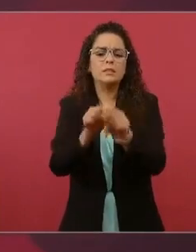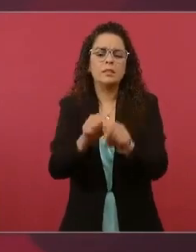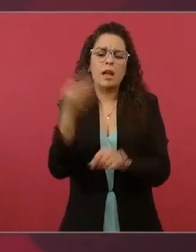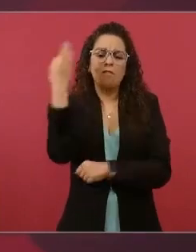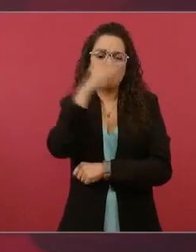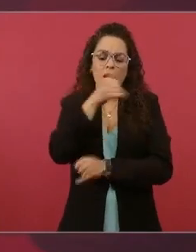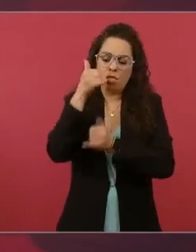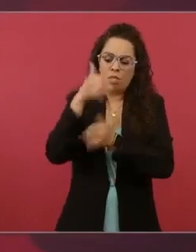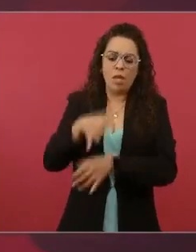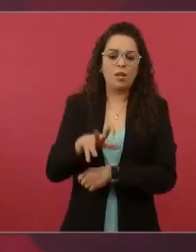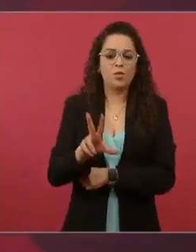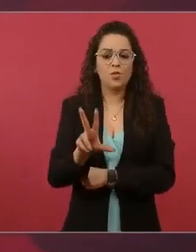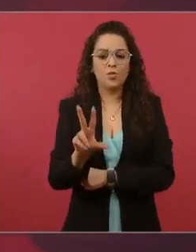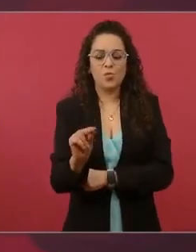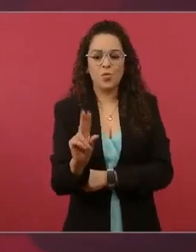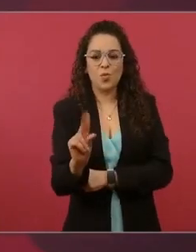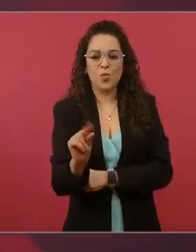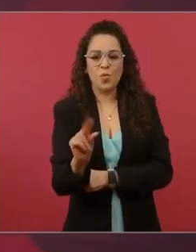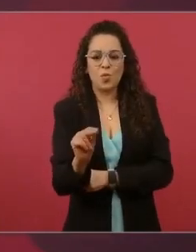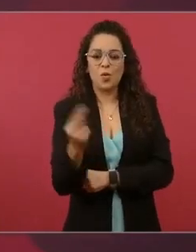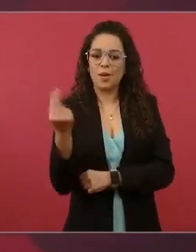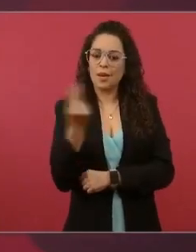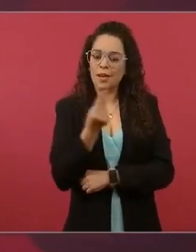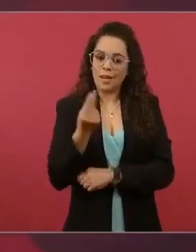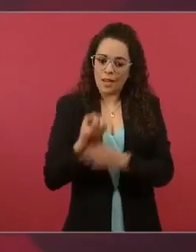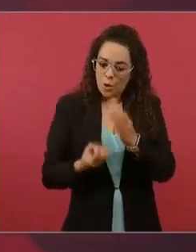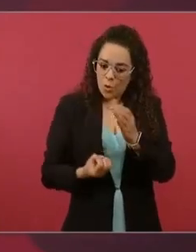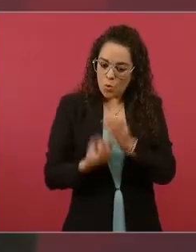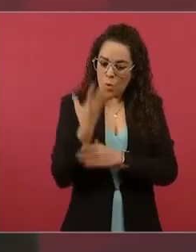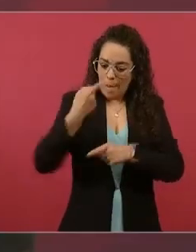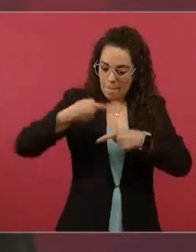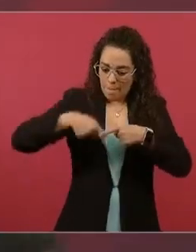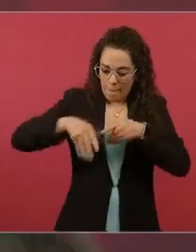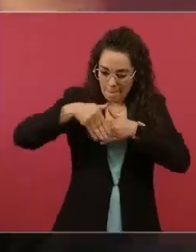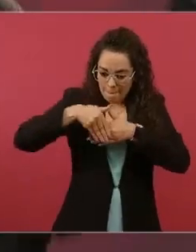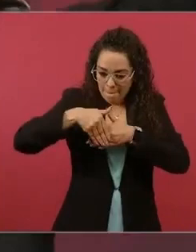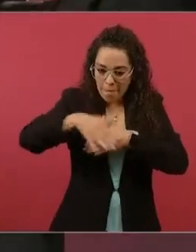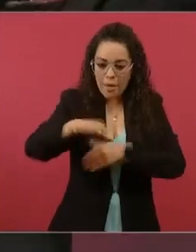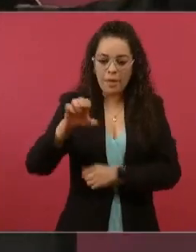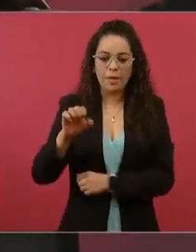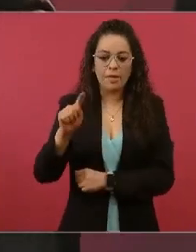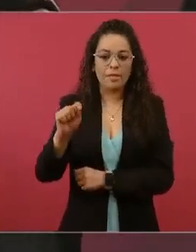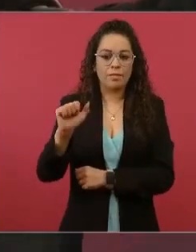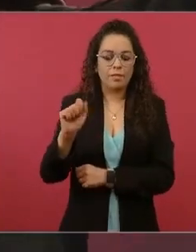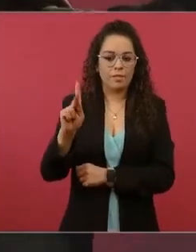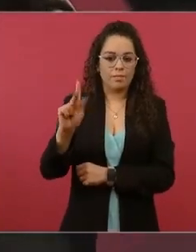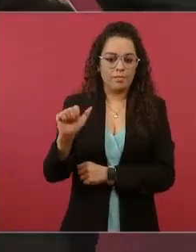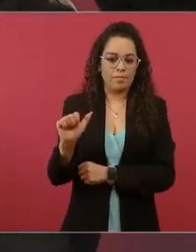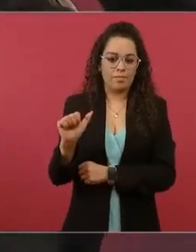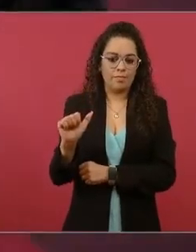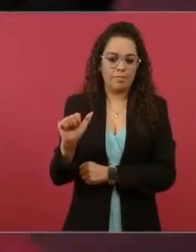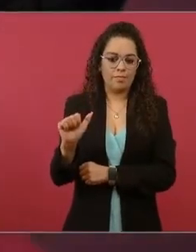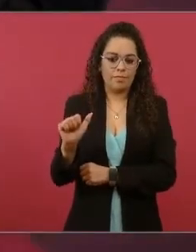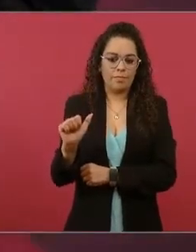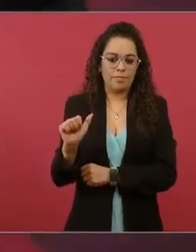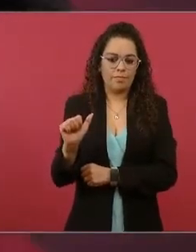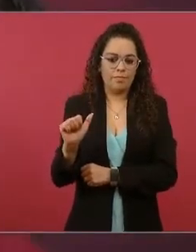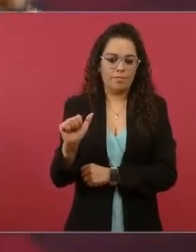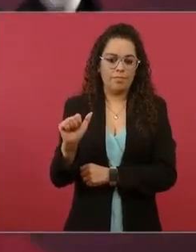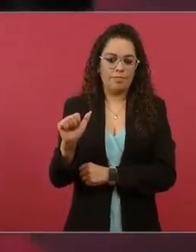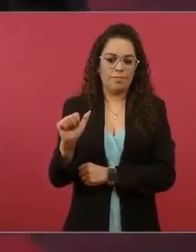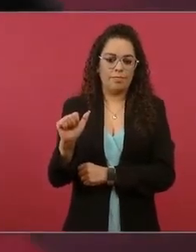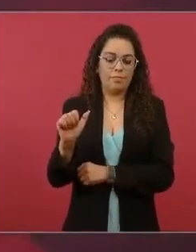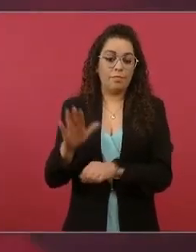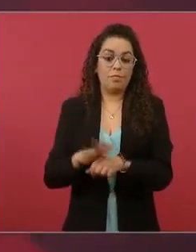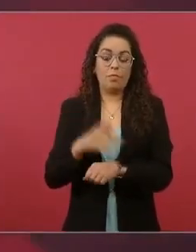iniciar una etapa nueva, no de los INE que han